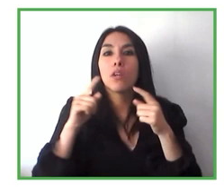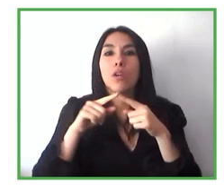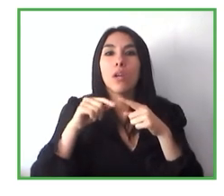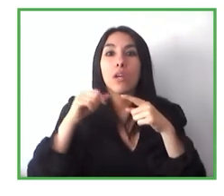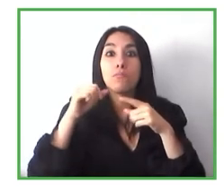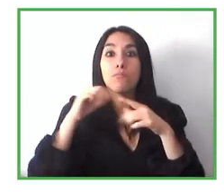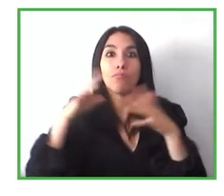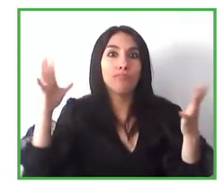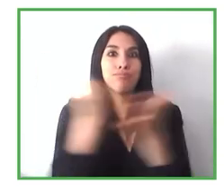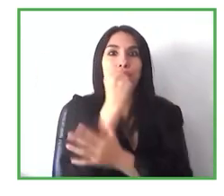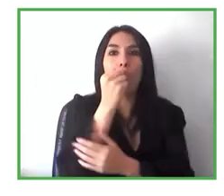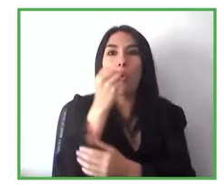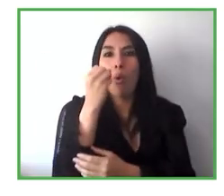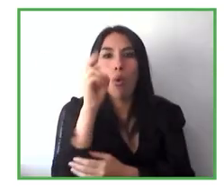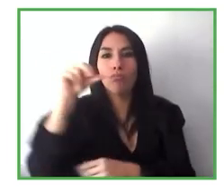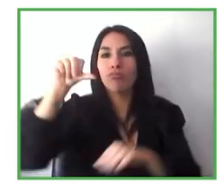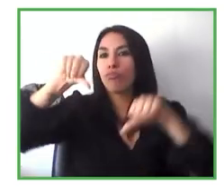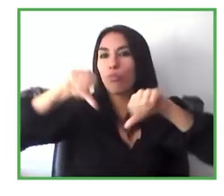Muchas gracias.